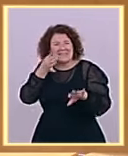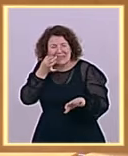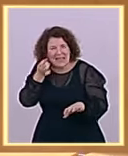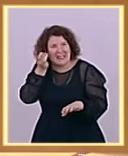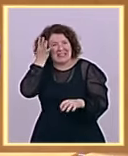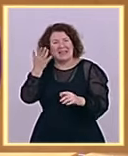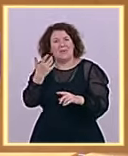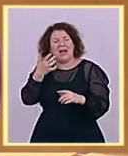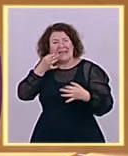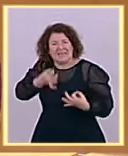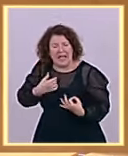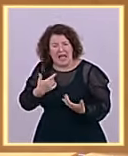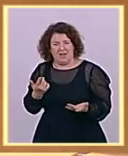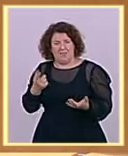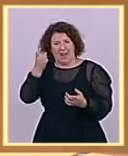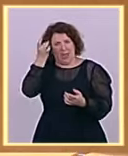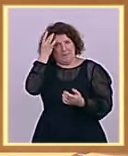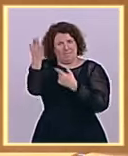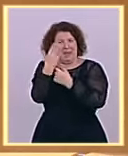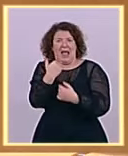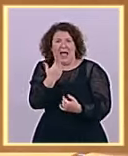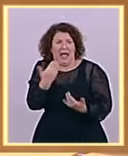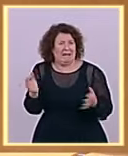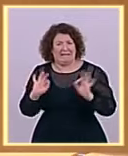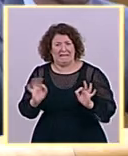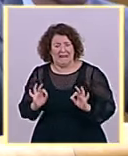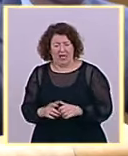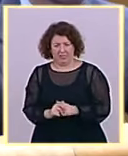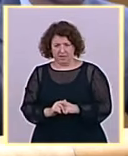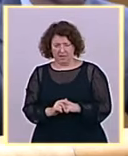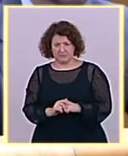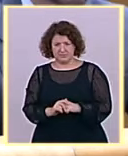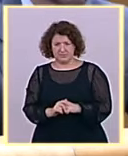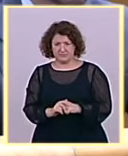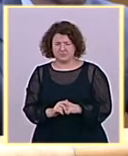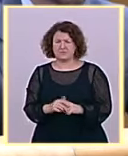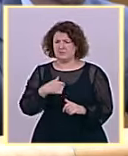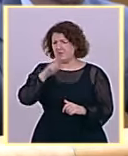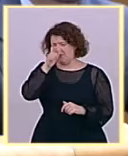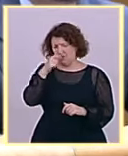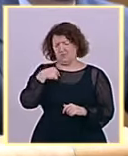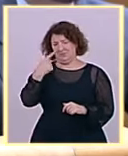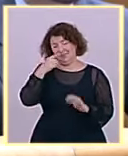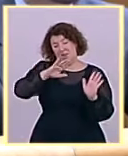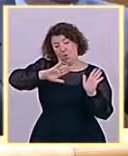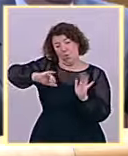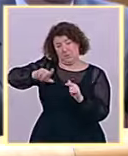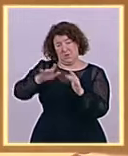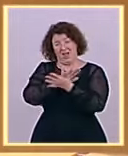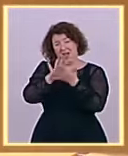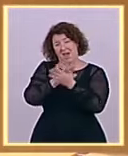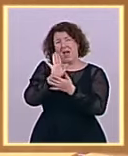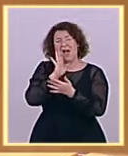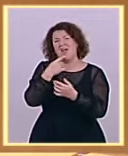usted, señor Feijó, lo ha hecho reiteradamente al final de su intervención. Usted pide elecciones porque usted teme